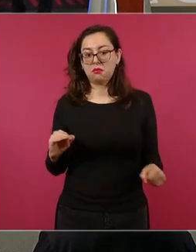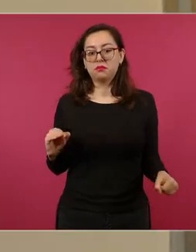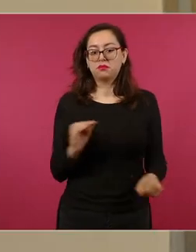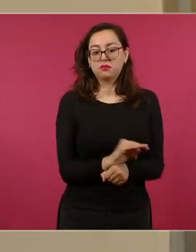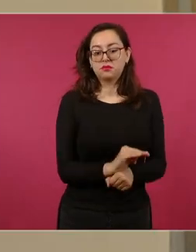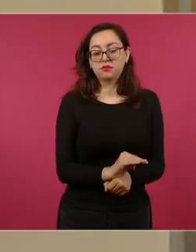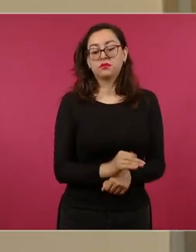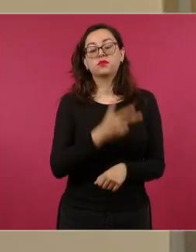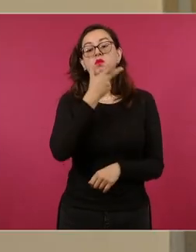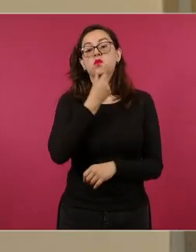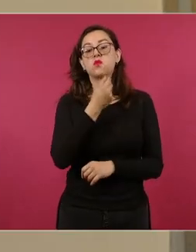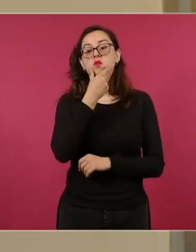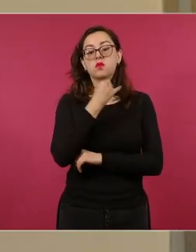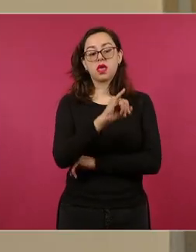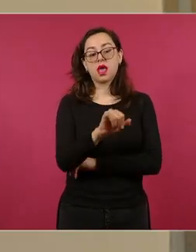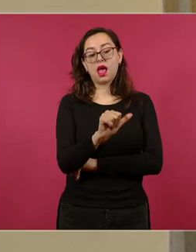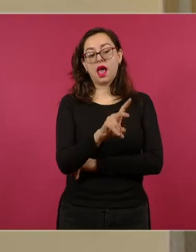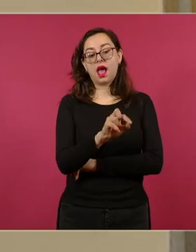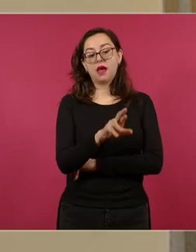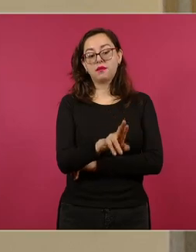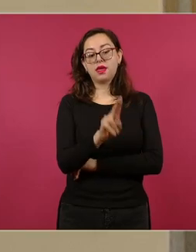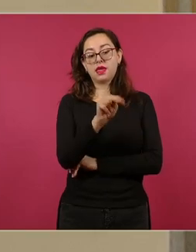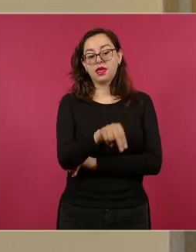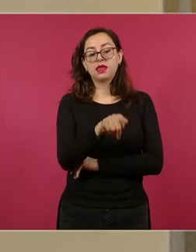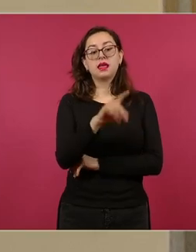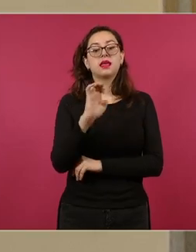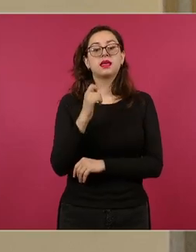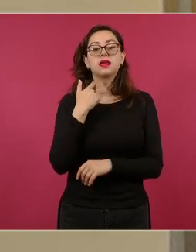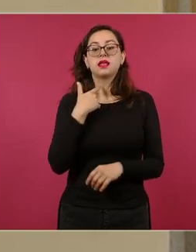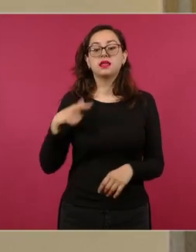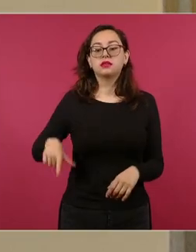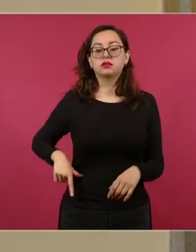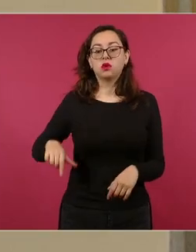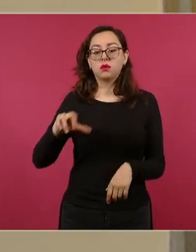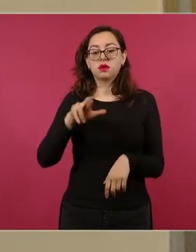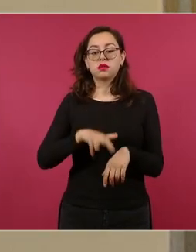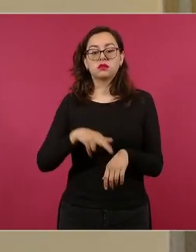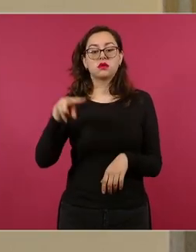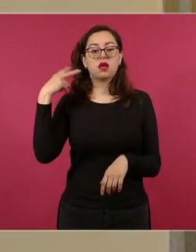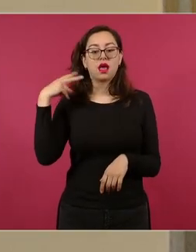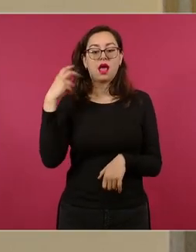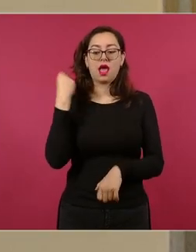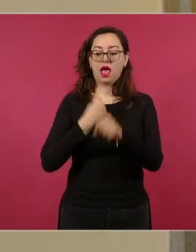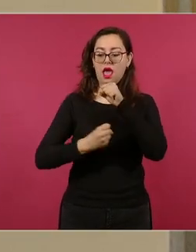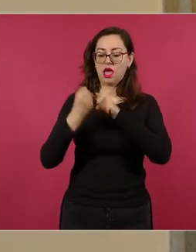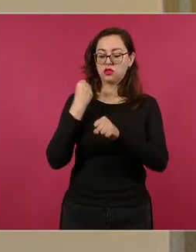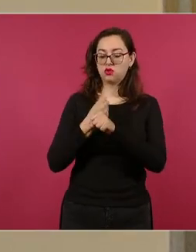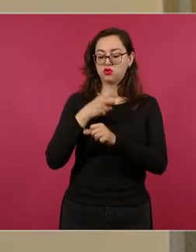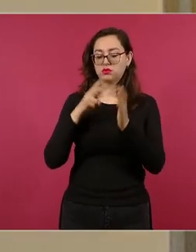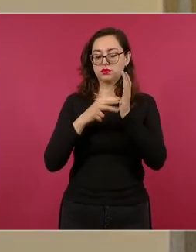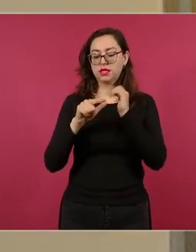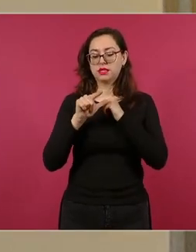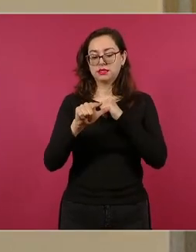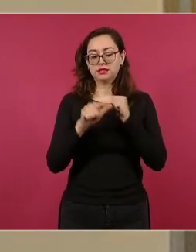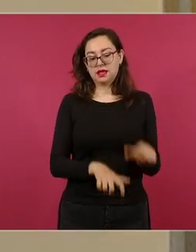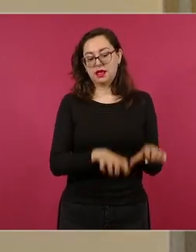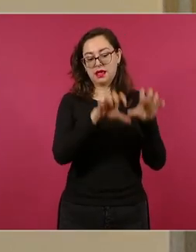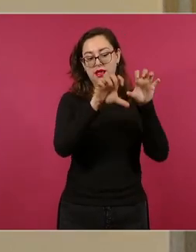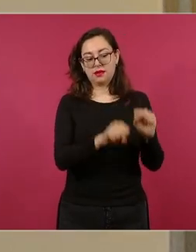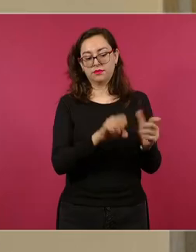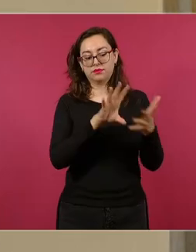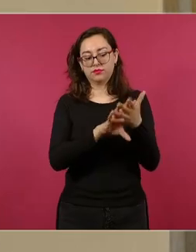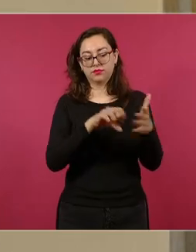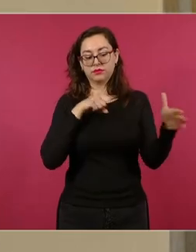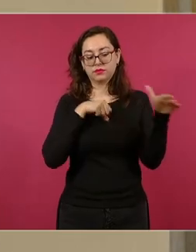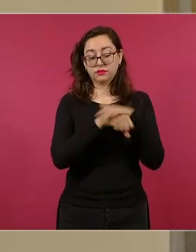es Javier N., exgobernador de Veracruz. Él fue detenido en 2017 y sentenciado en 2019 a nueve